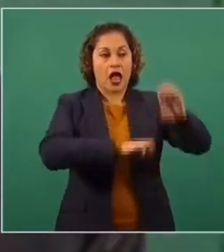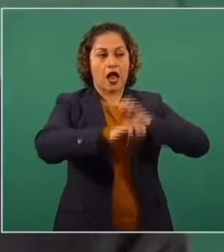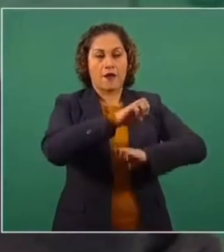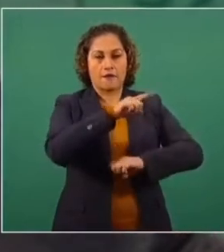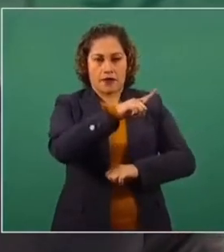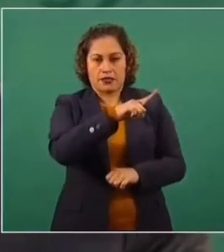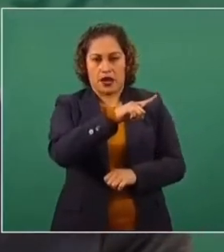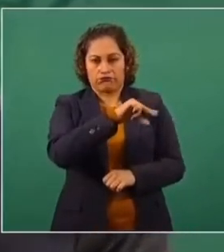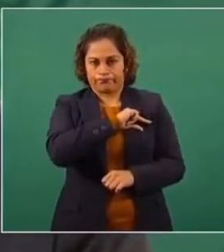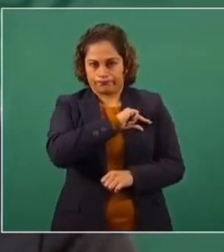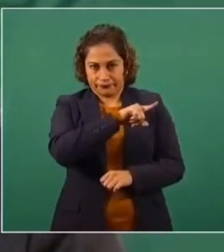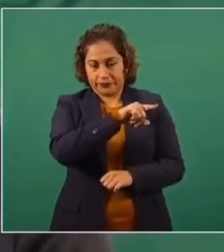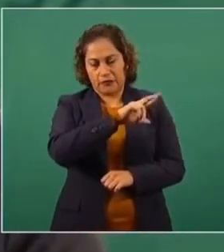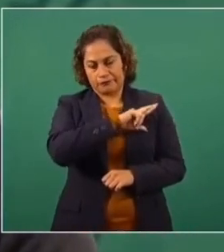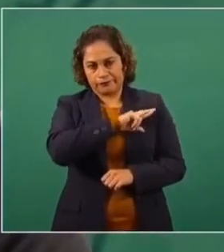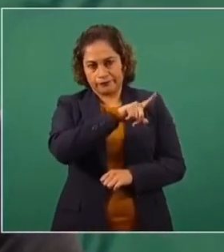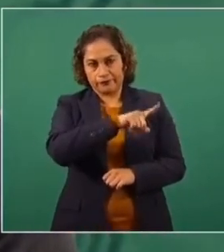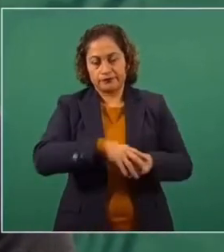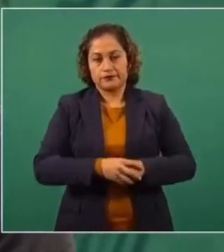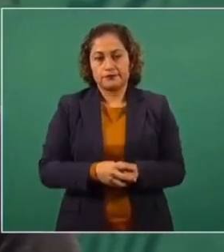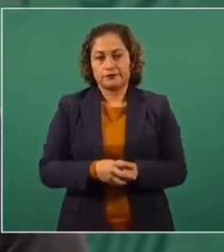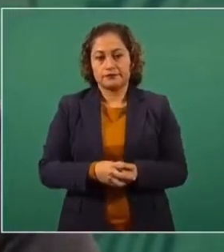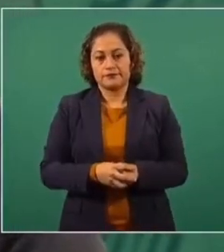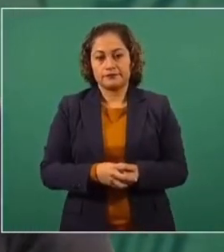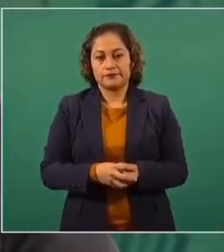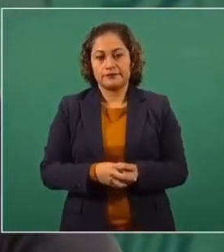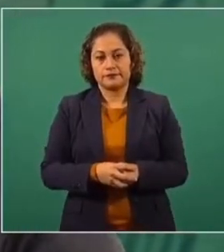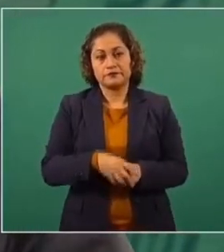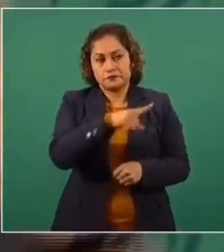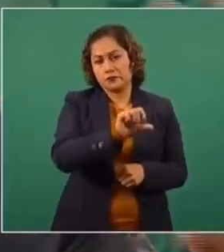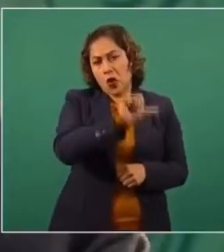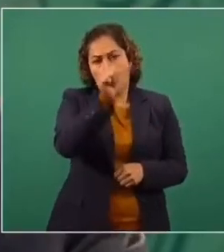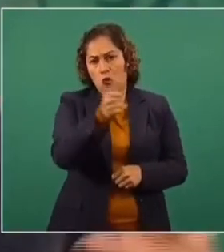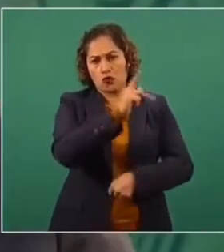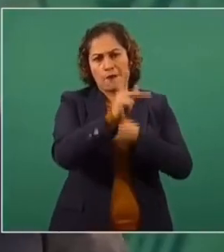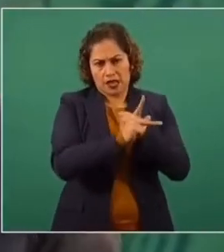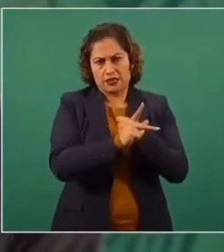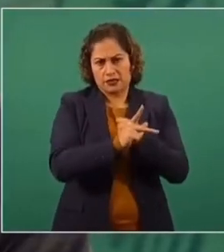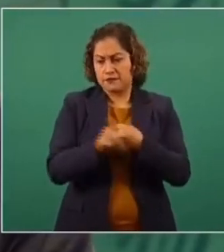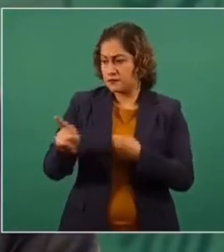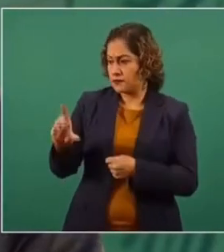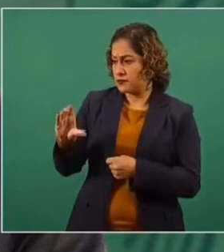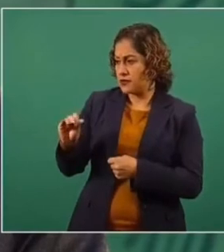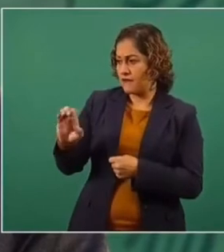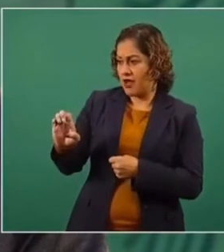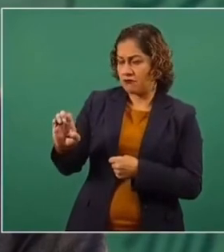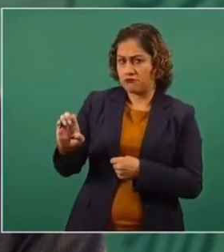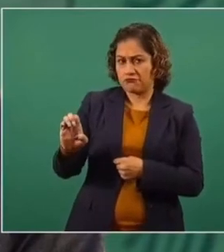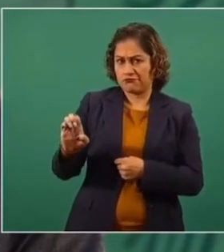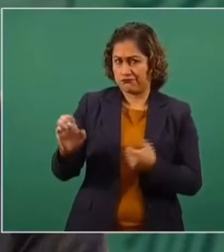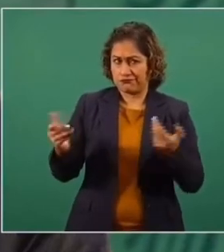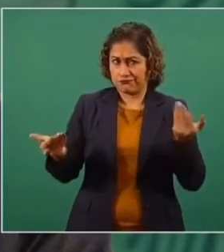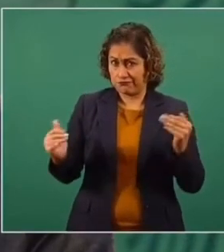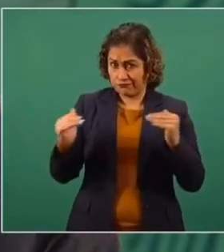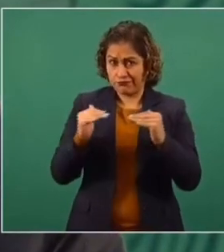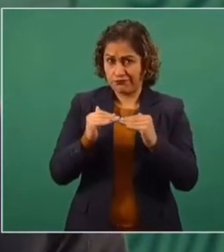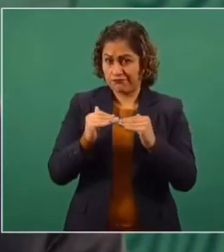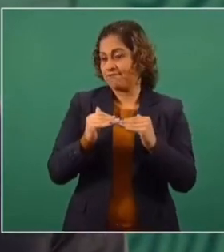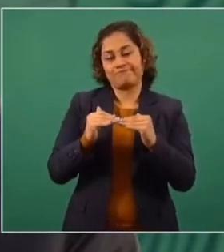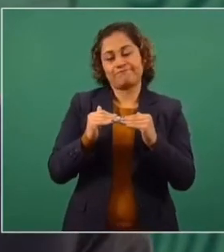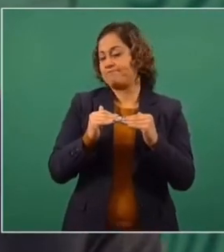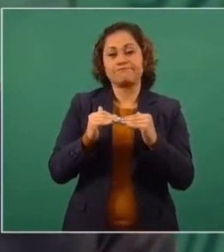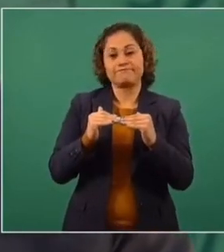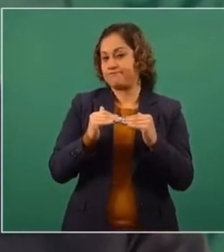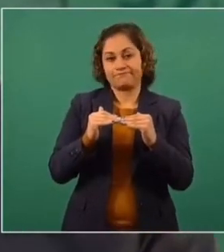extranjera que a la Comisión Federal de Electricidad, porque en esencia